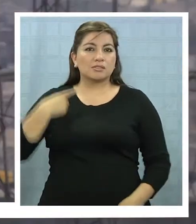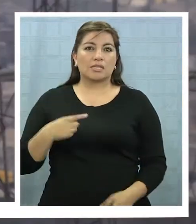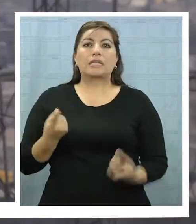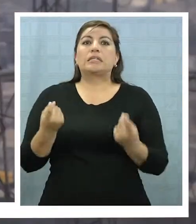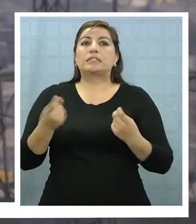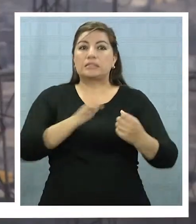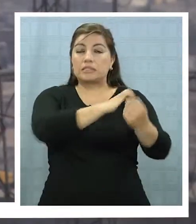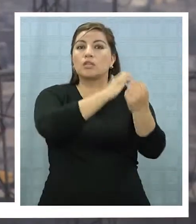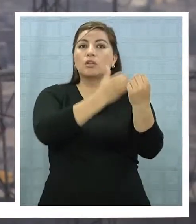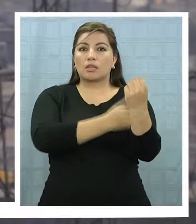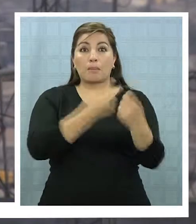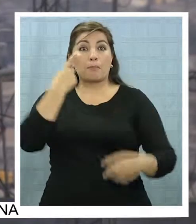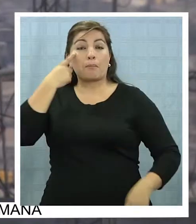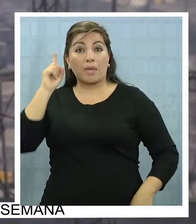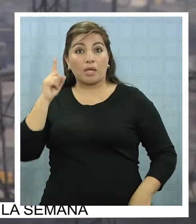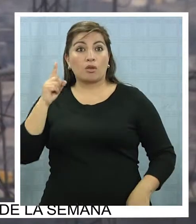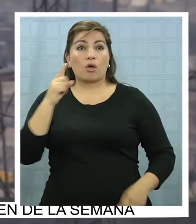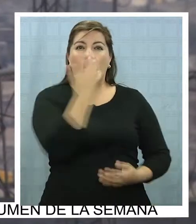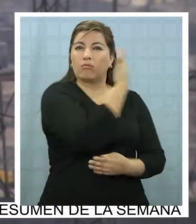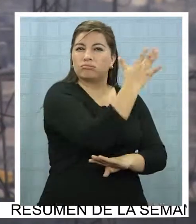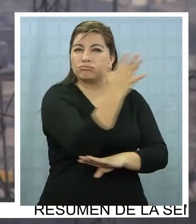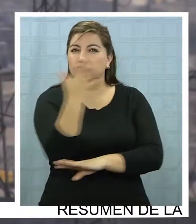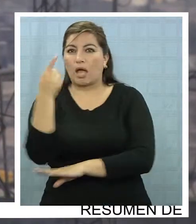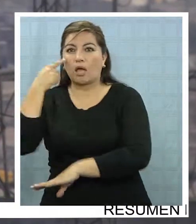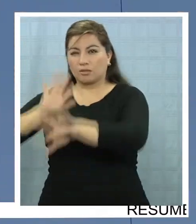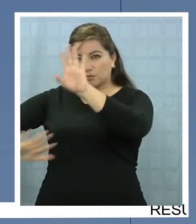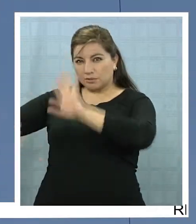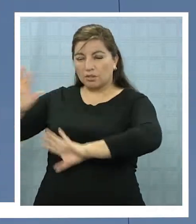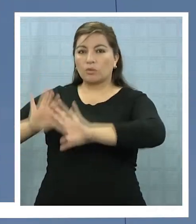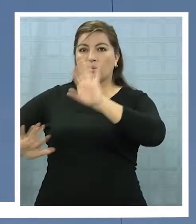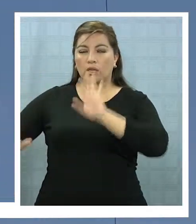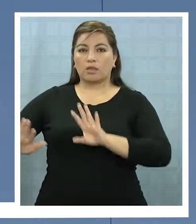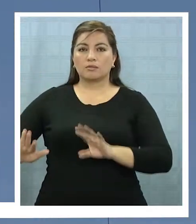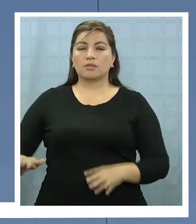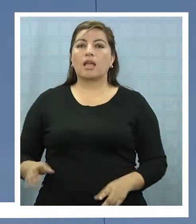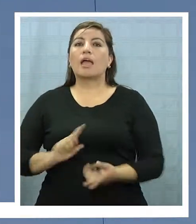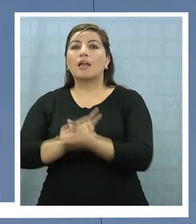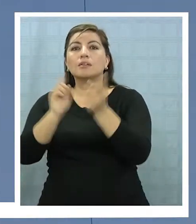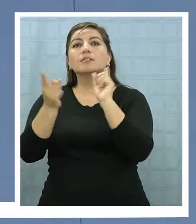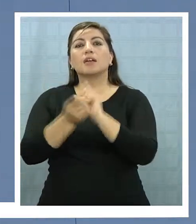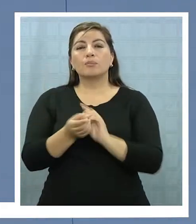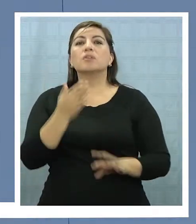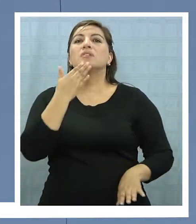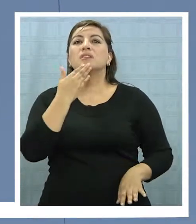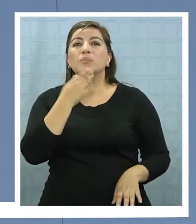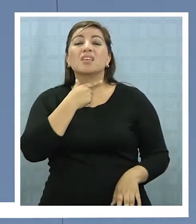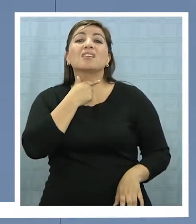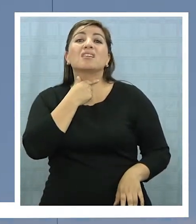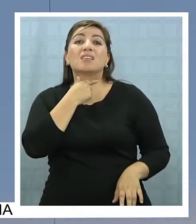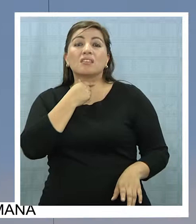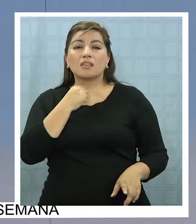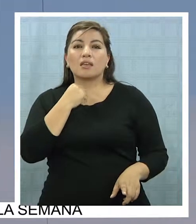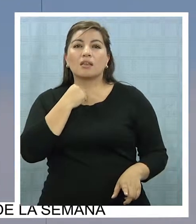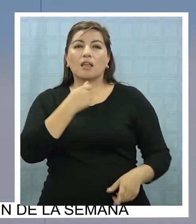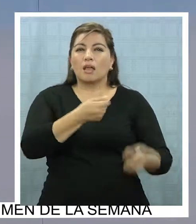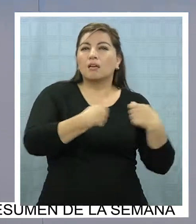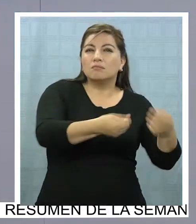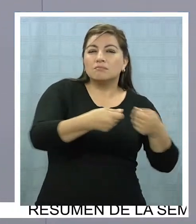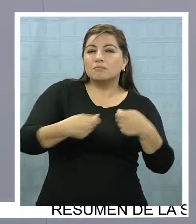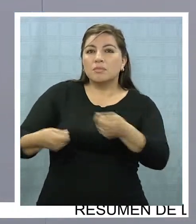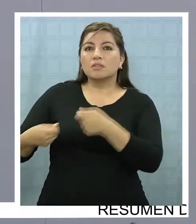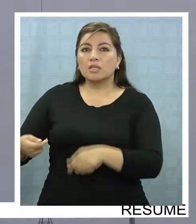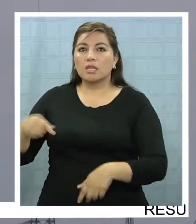pero que necesitan ser resguarde el medio ambiente. Cambios que también esperan las empresas que quieren invertir en este sector